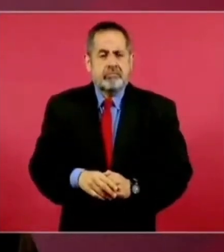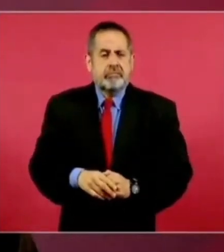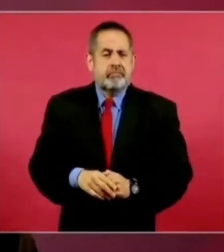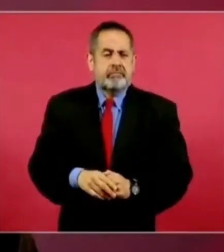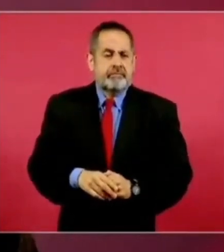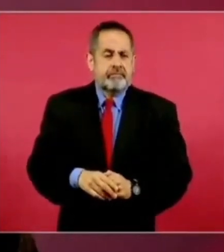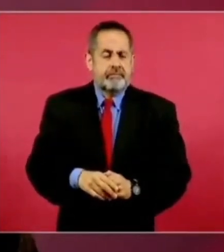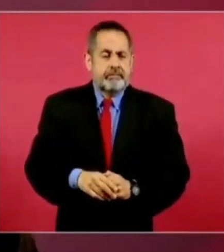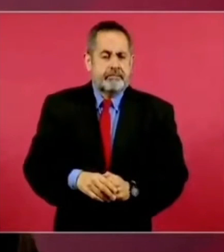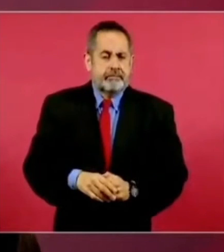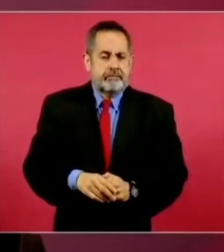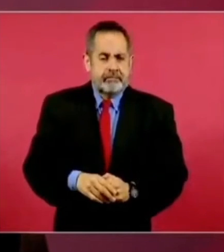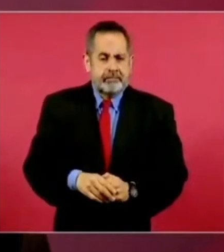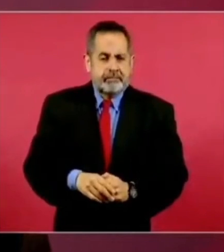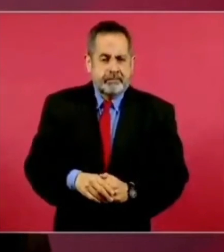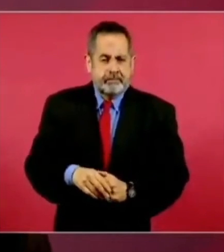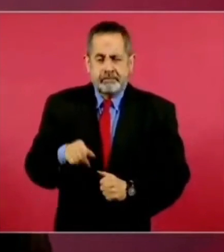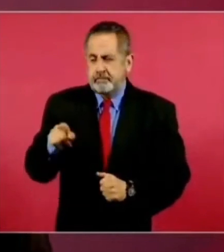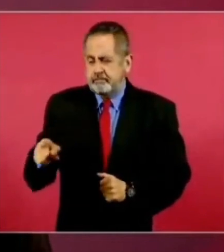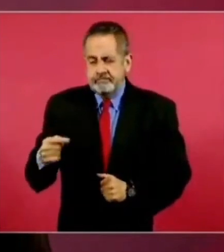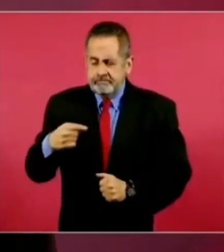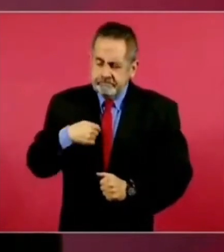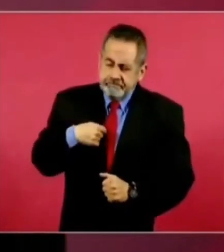que me tiene muy